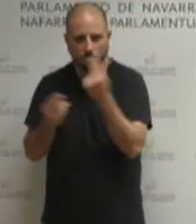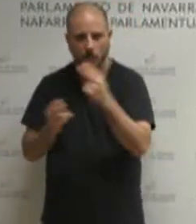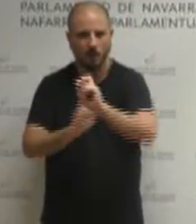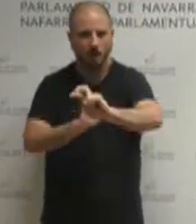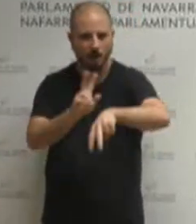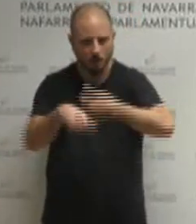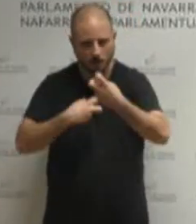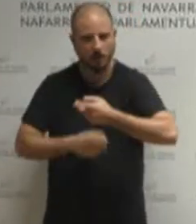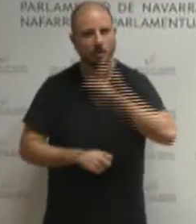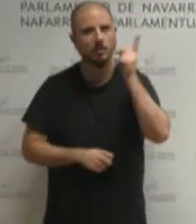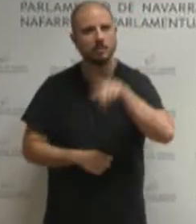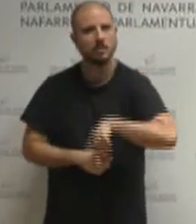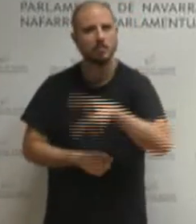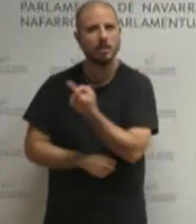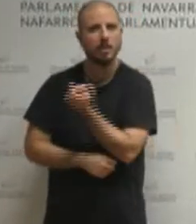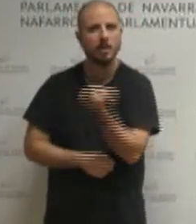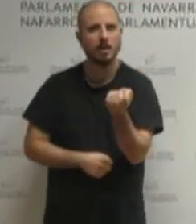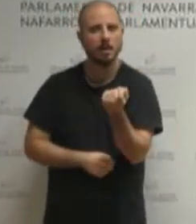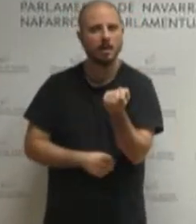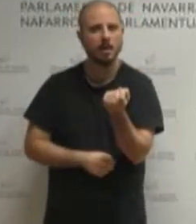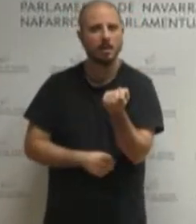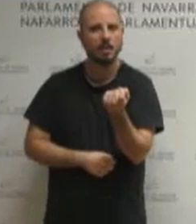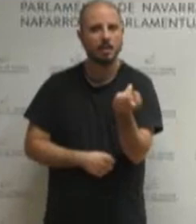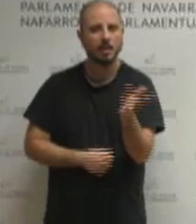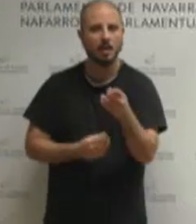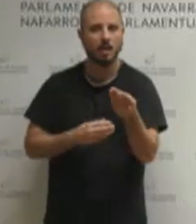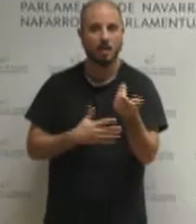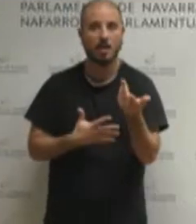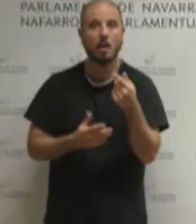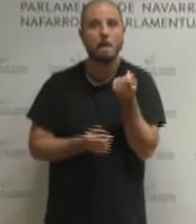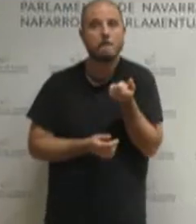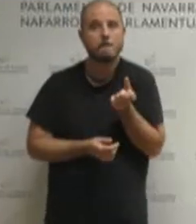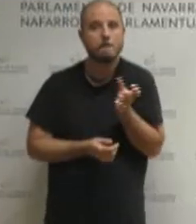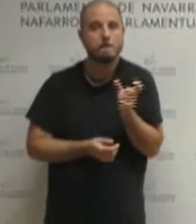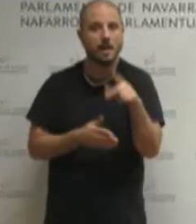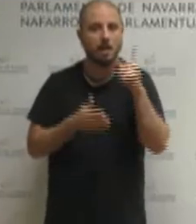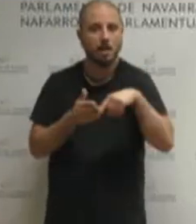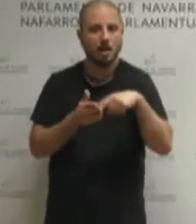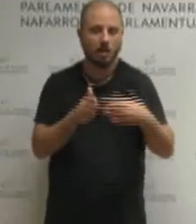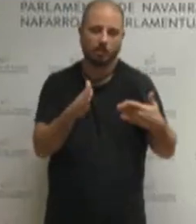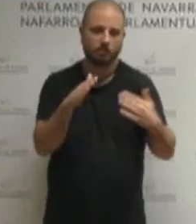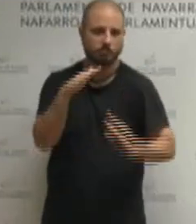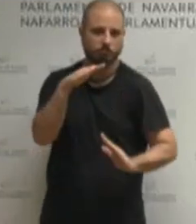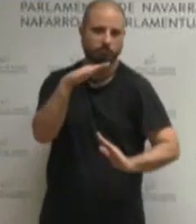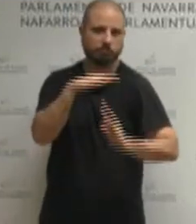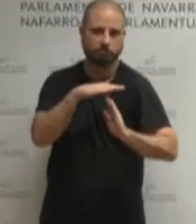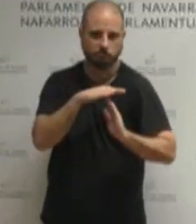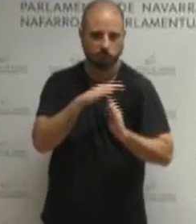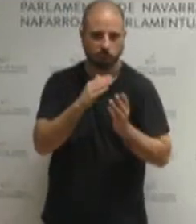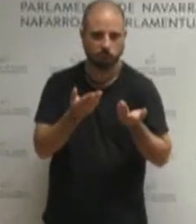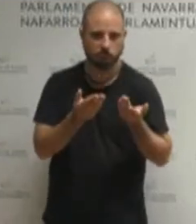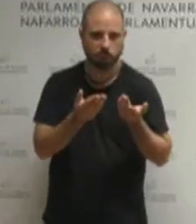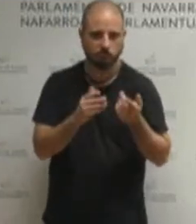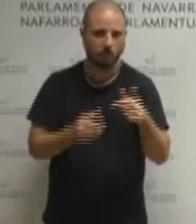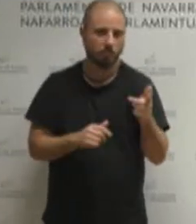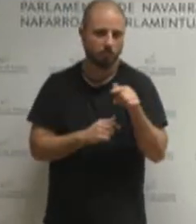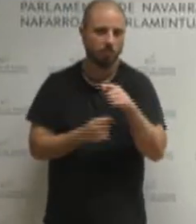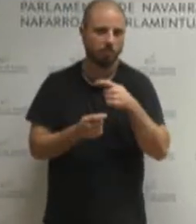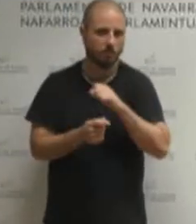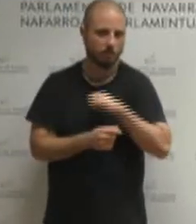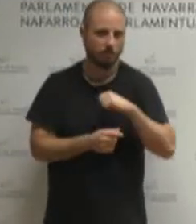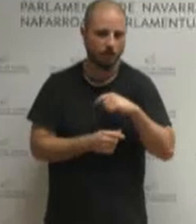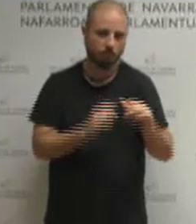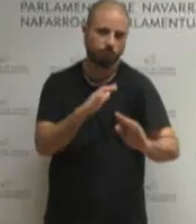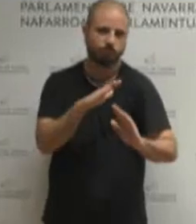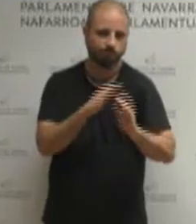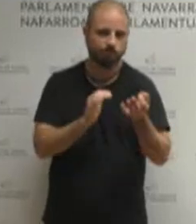también de topar de manera efectiva los precios del alquiler en el mercado privado y